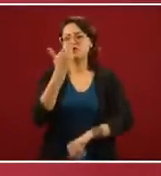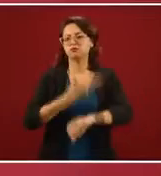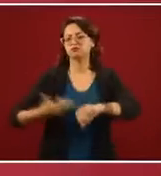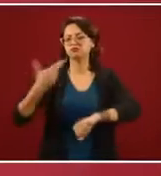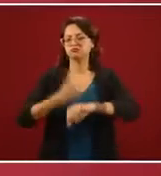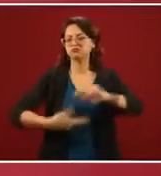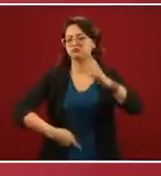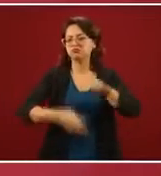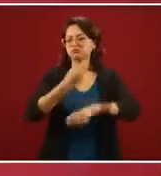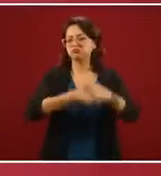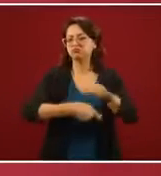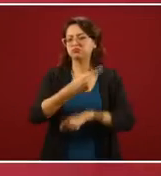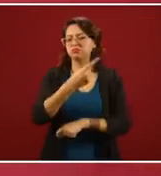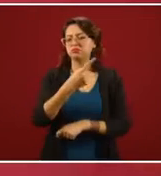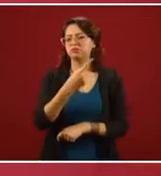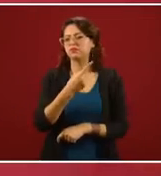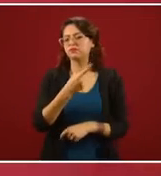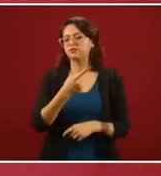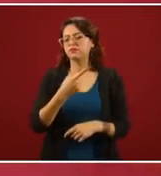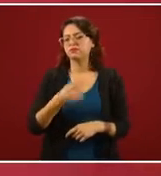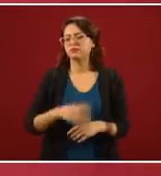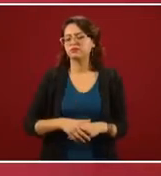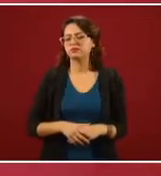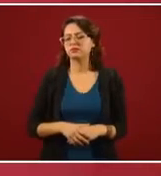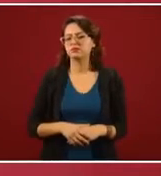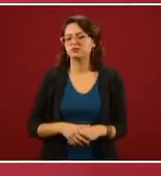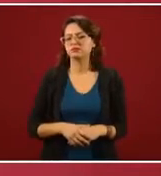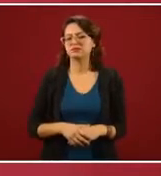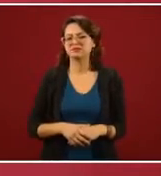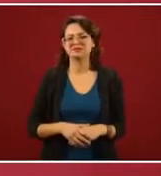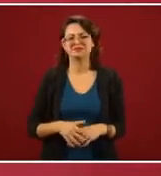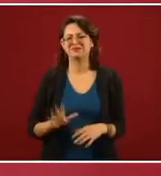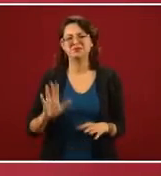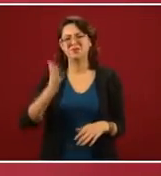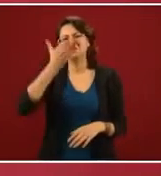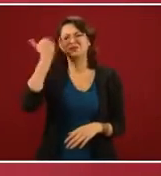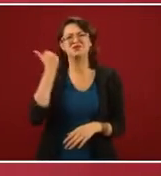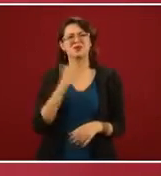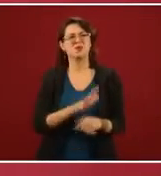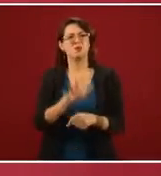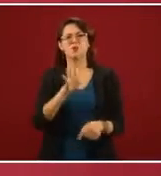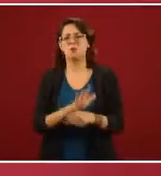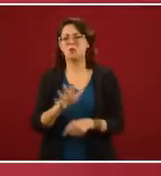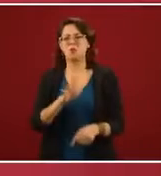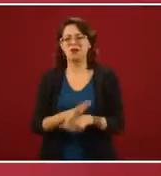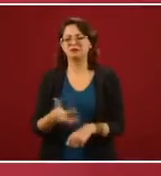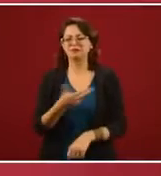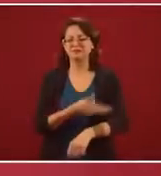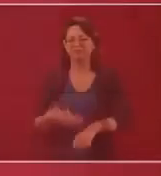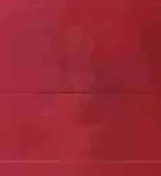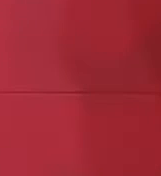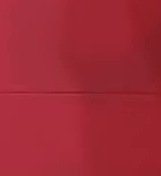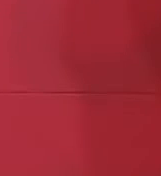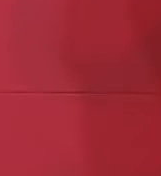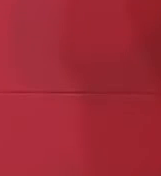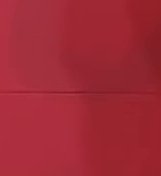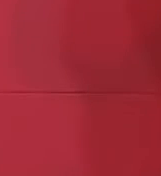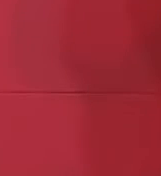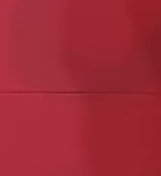de no sé de qué tipo, y